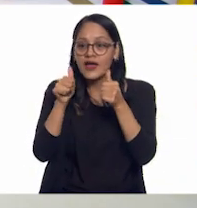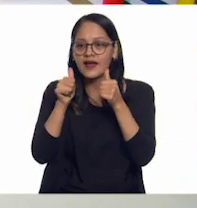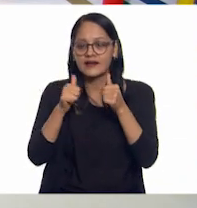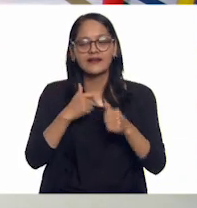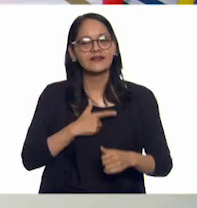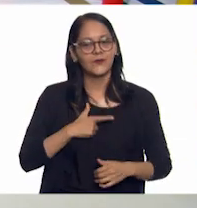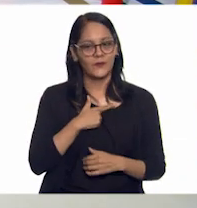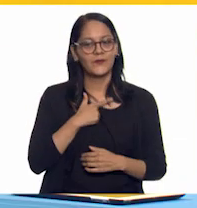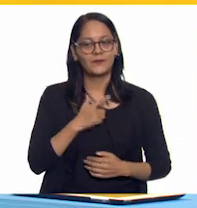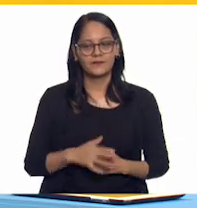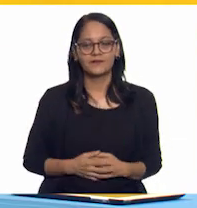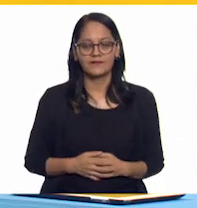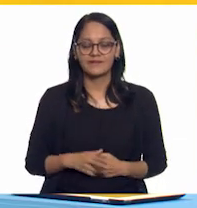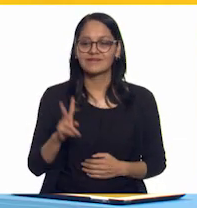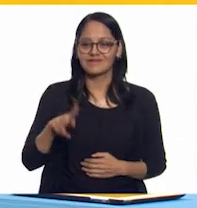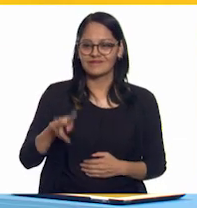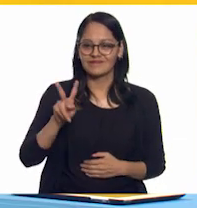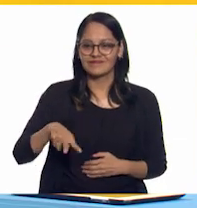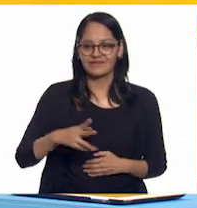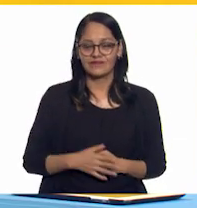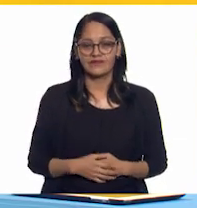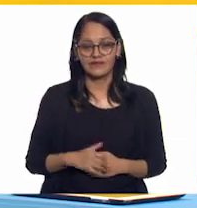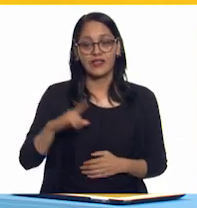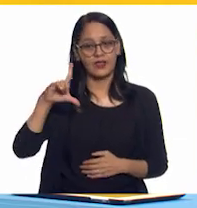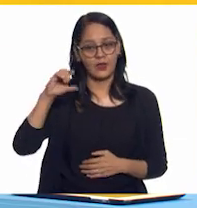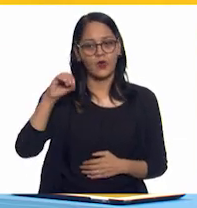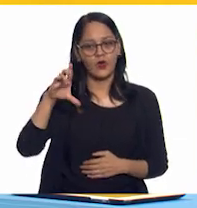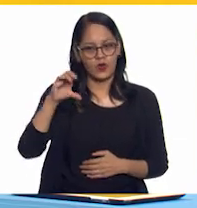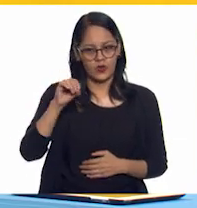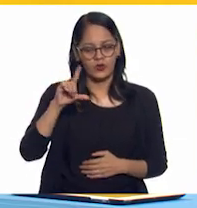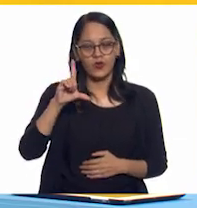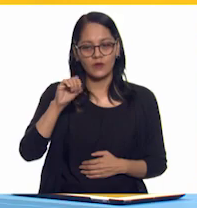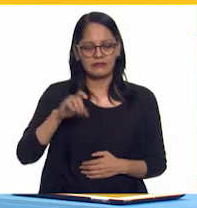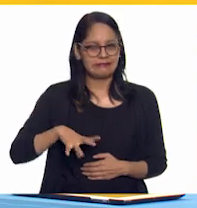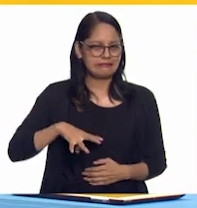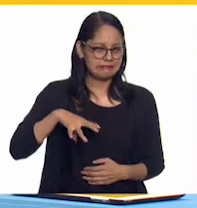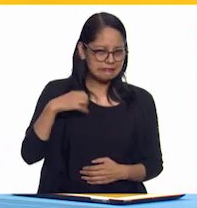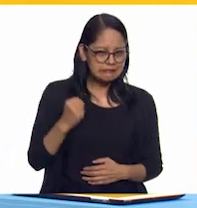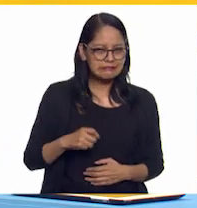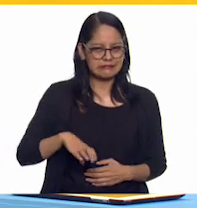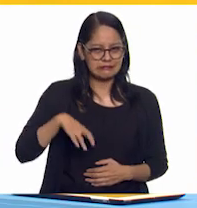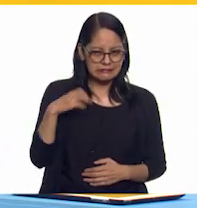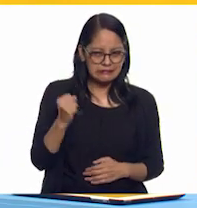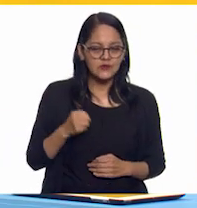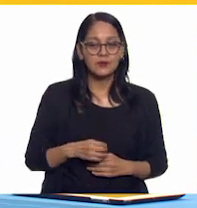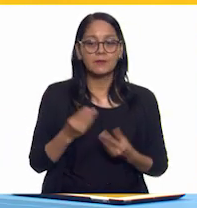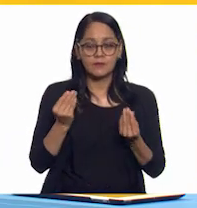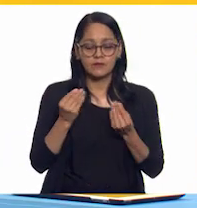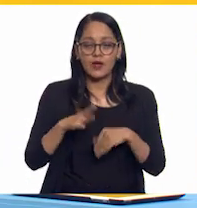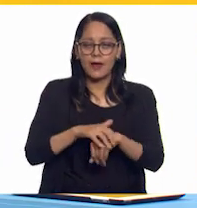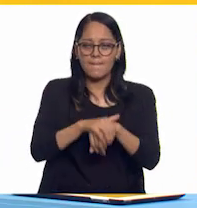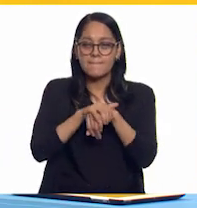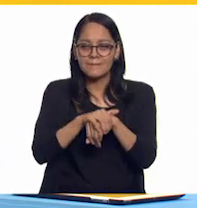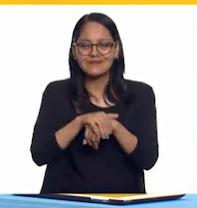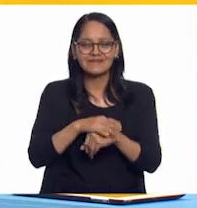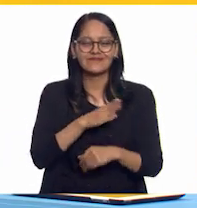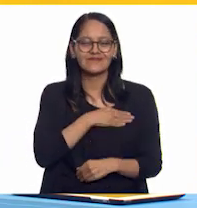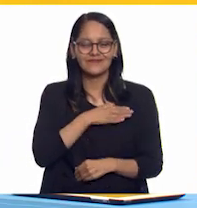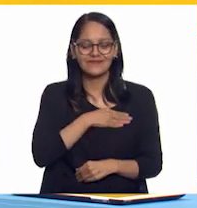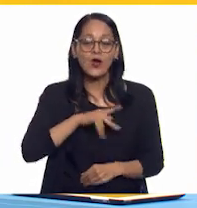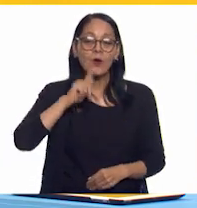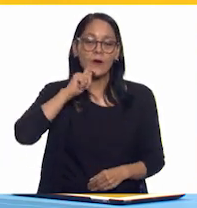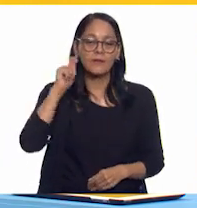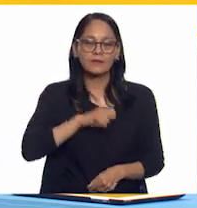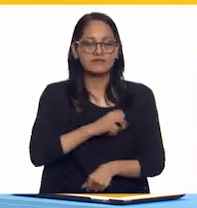Por supuesto. Y es que Lolo se lo ha ganado a pulso, ya que se hace amigo de todas las personas y ofrece una amistad